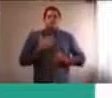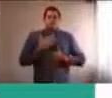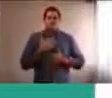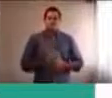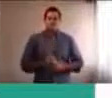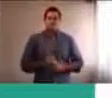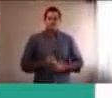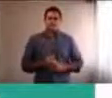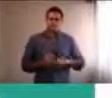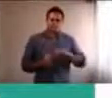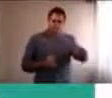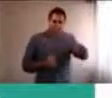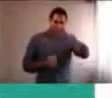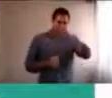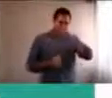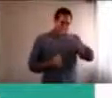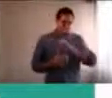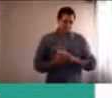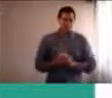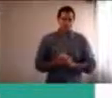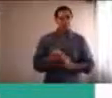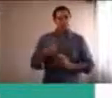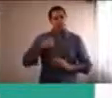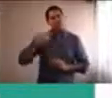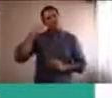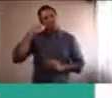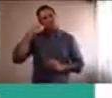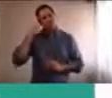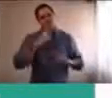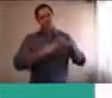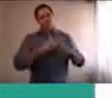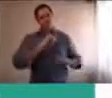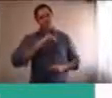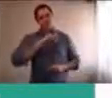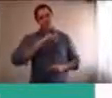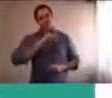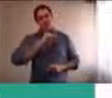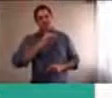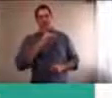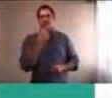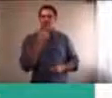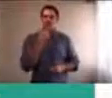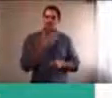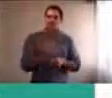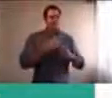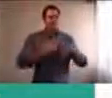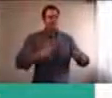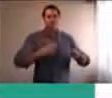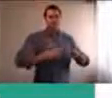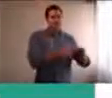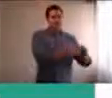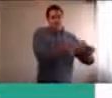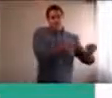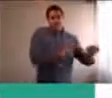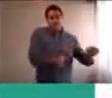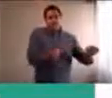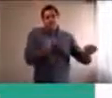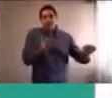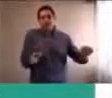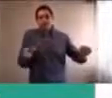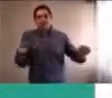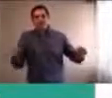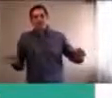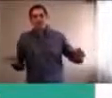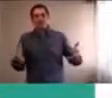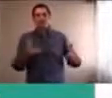pensaba un poco, que hay distintas etapas, y momentos evolutivos, en donde esta frustración, nos